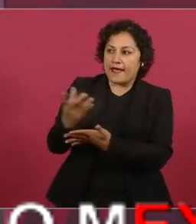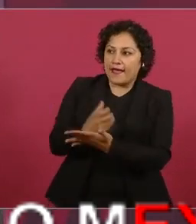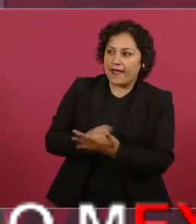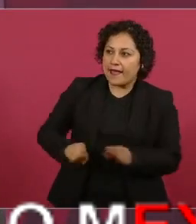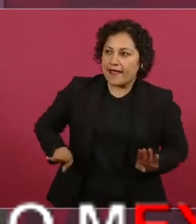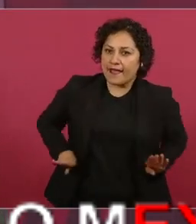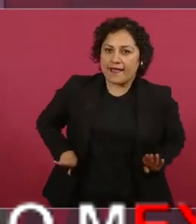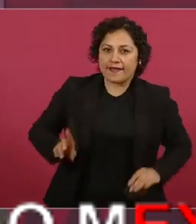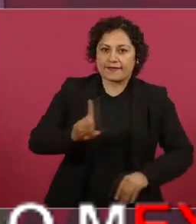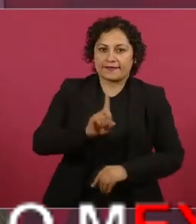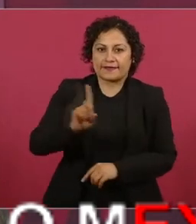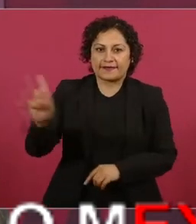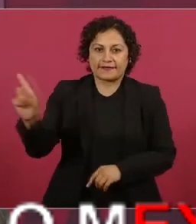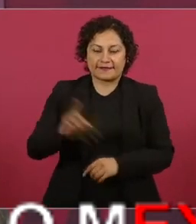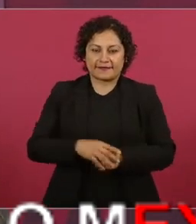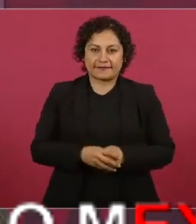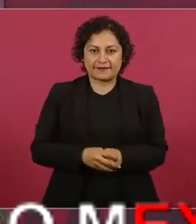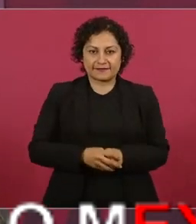todos todos